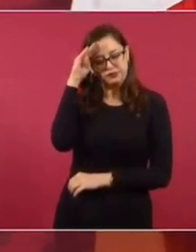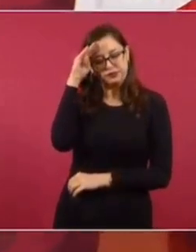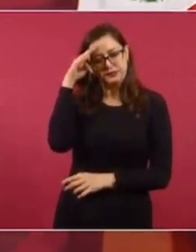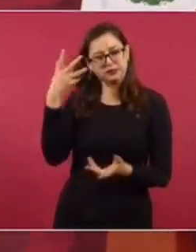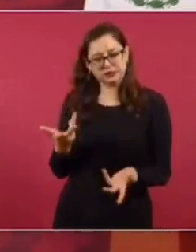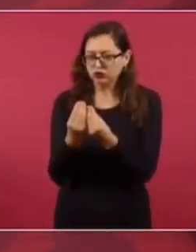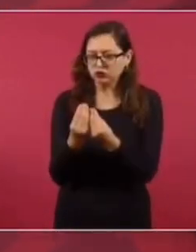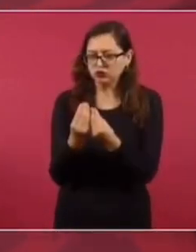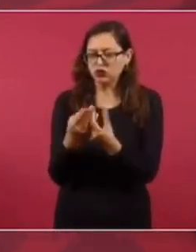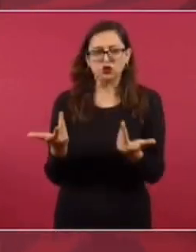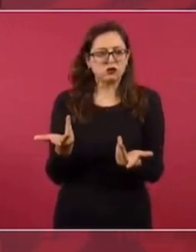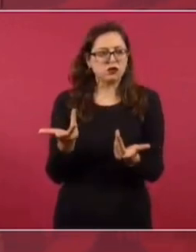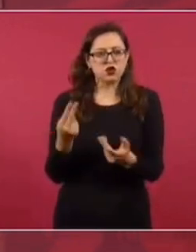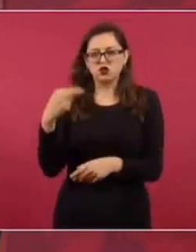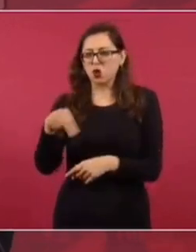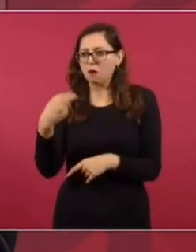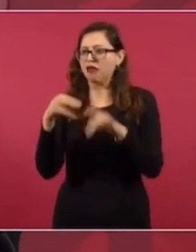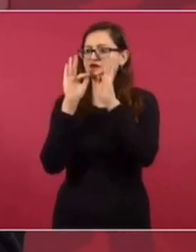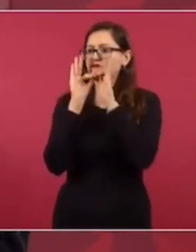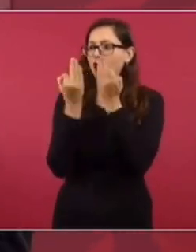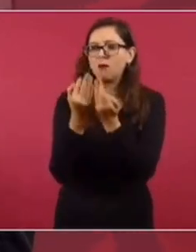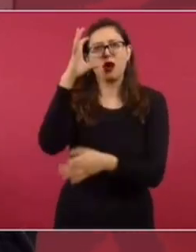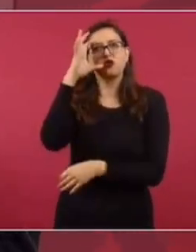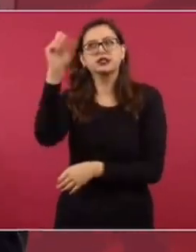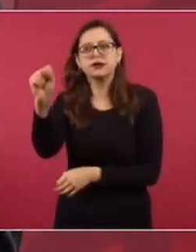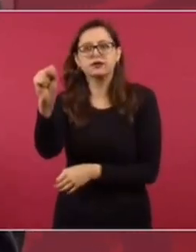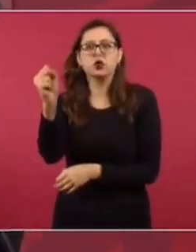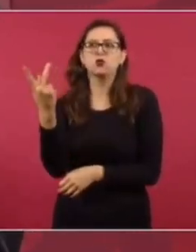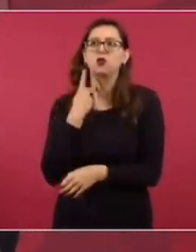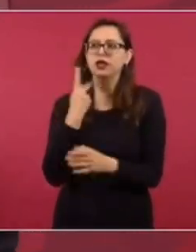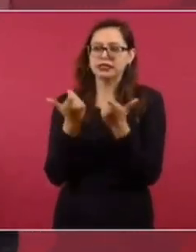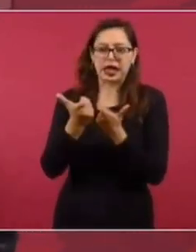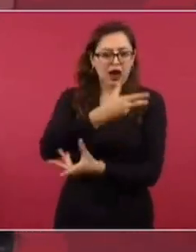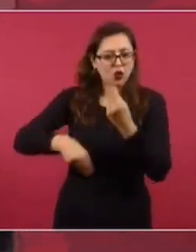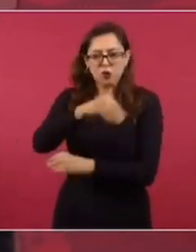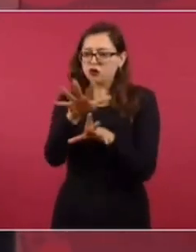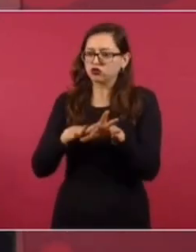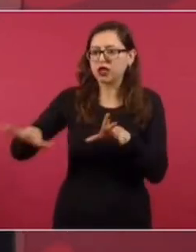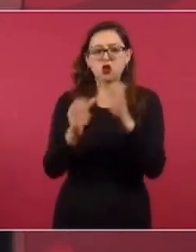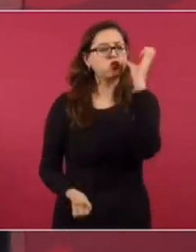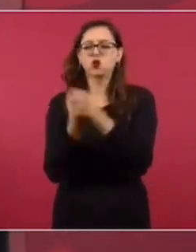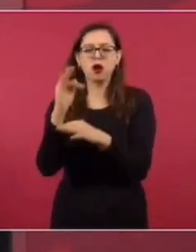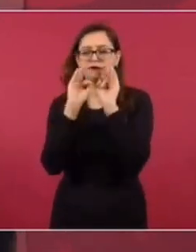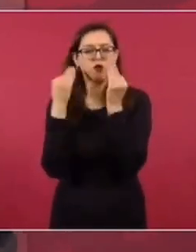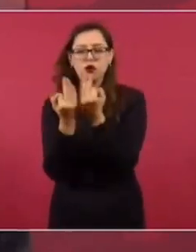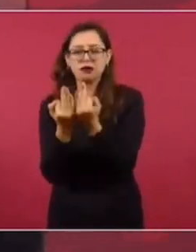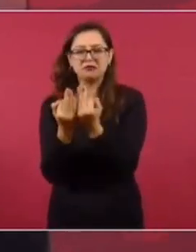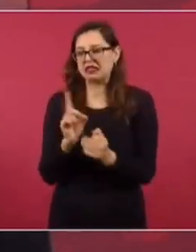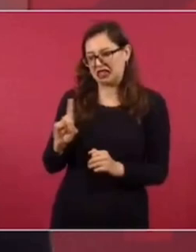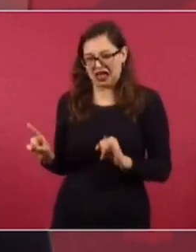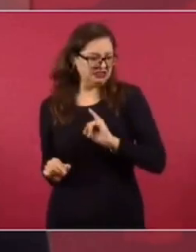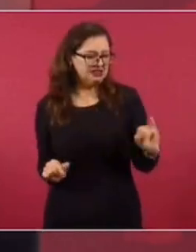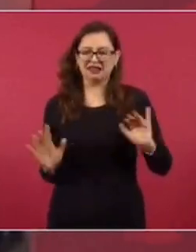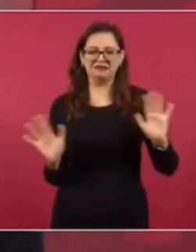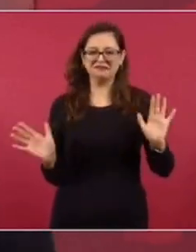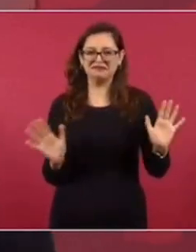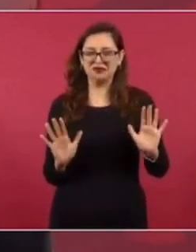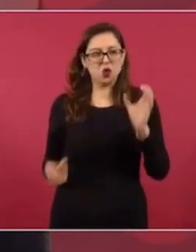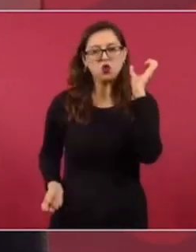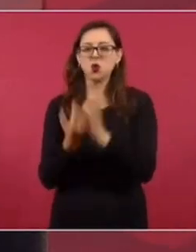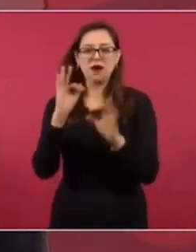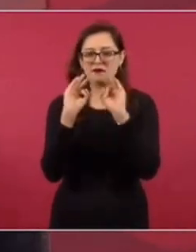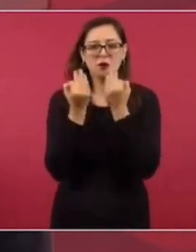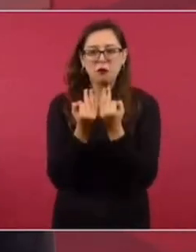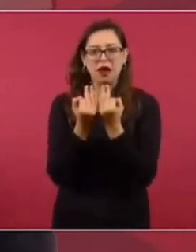teóricamente, el modelo político, económico, social que estamos llevando a cabo en México.